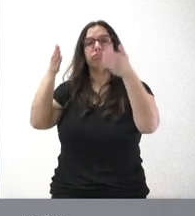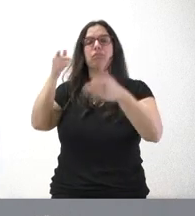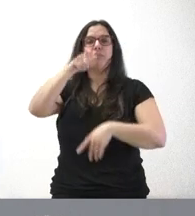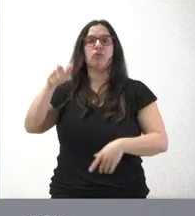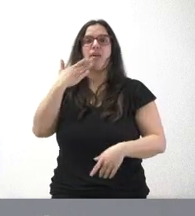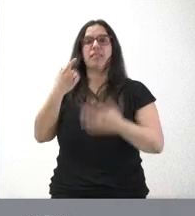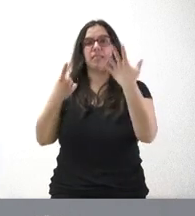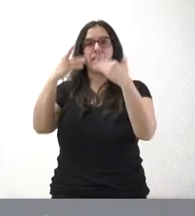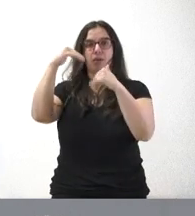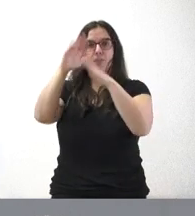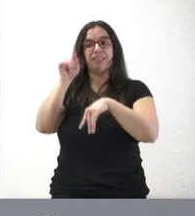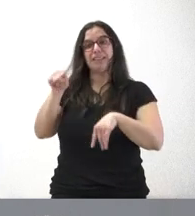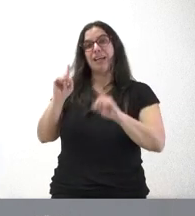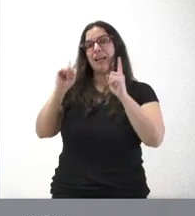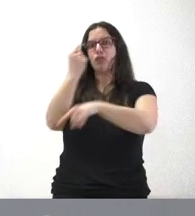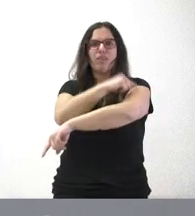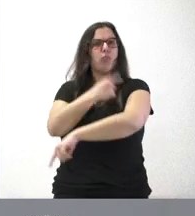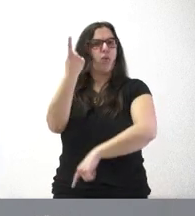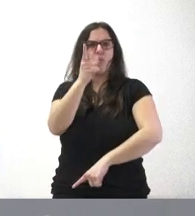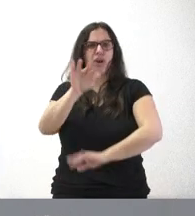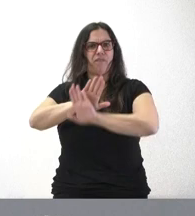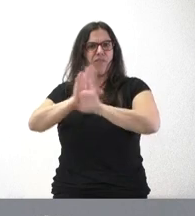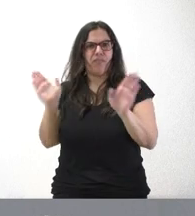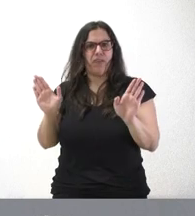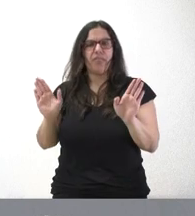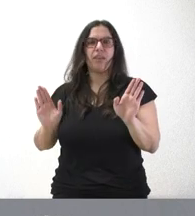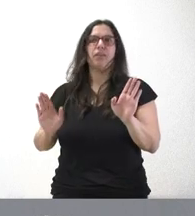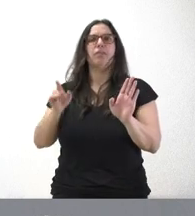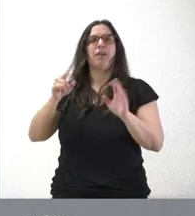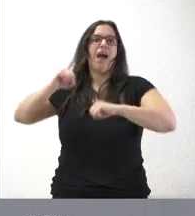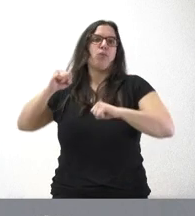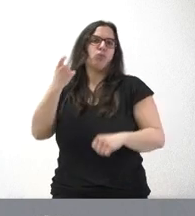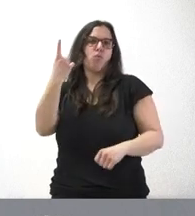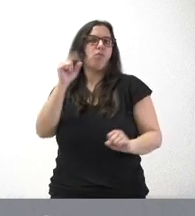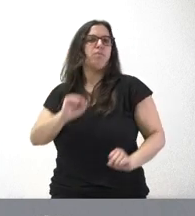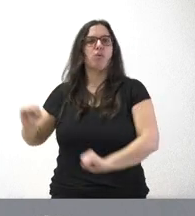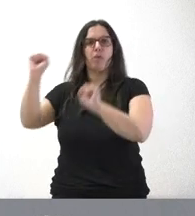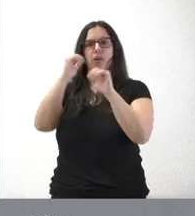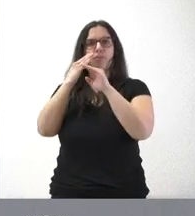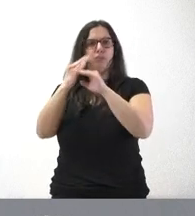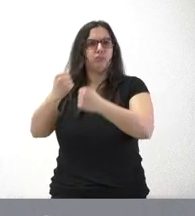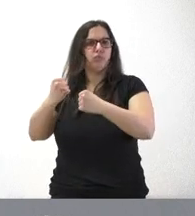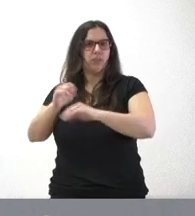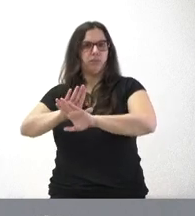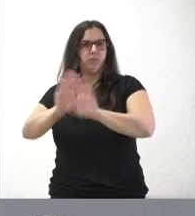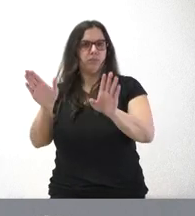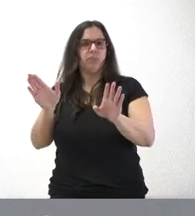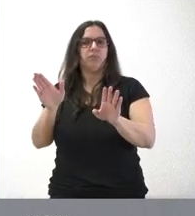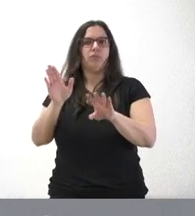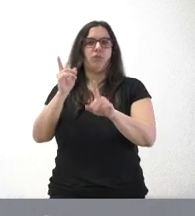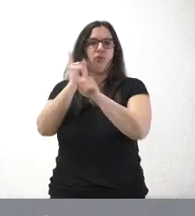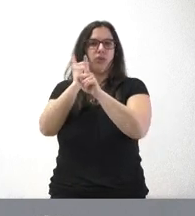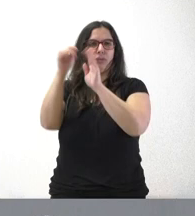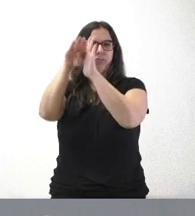En este caso ya, con una única dosis de vacuna, se proporciona a los adultos la protección fuerte y significativa contra los serotipos